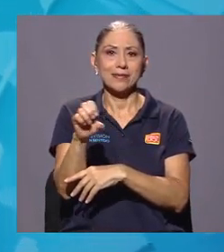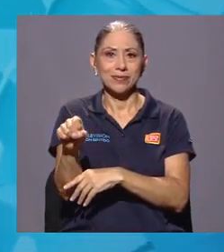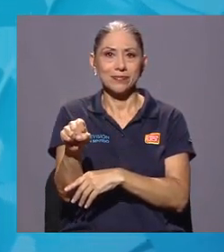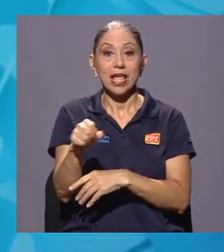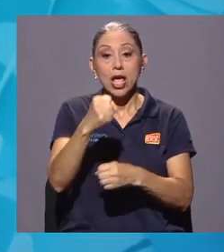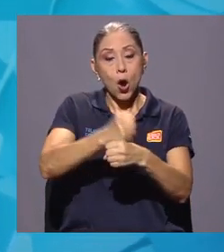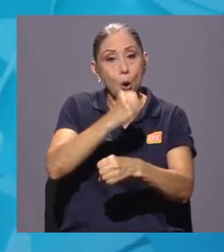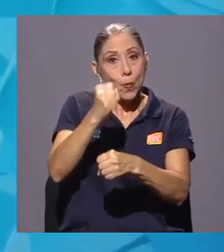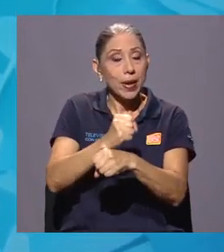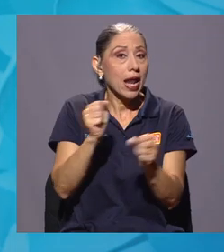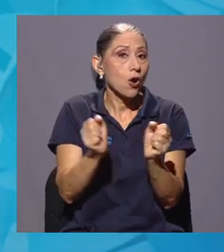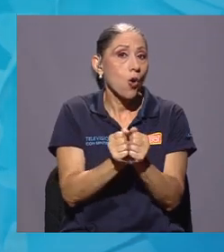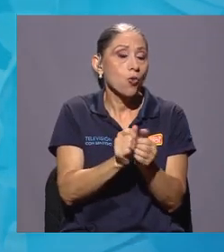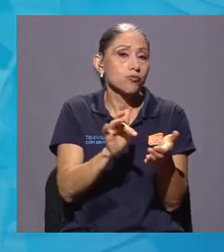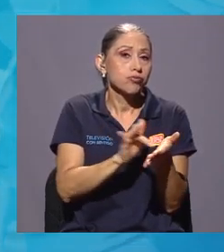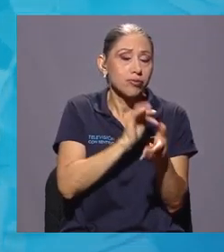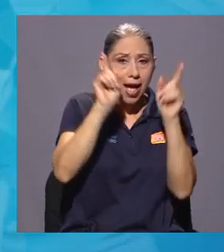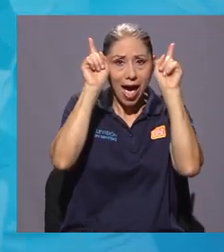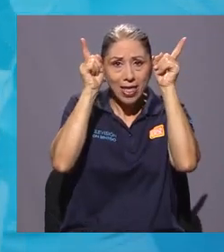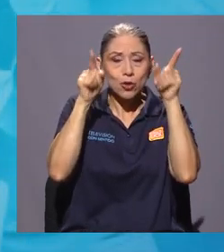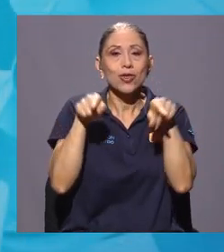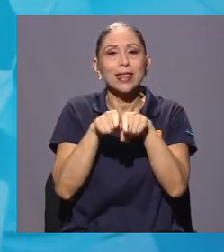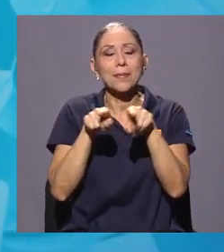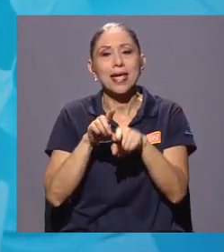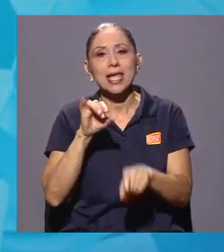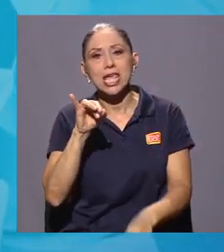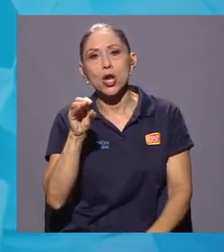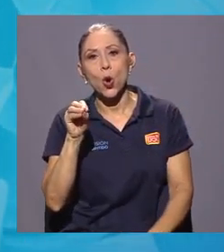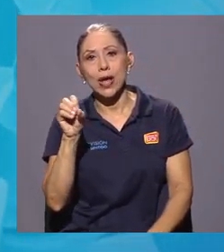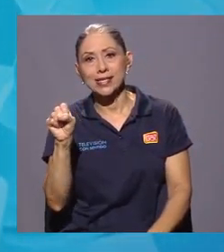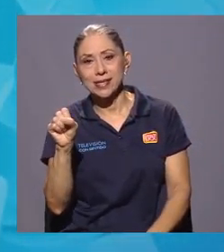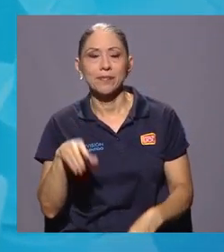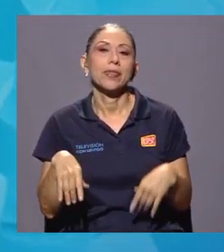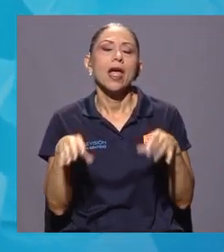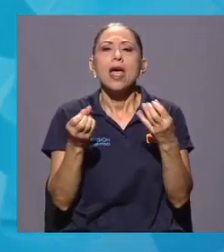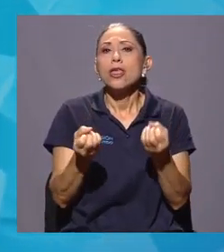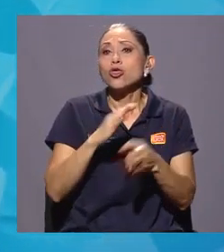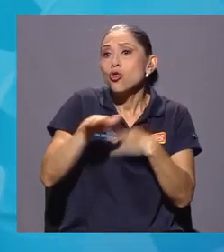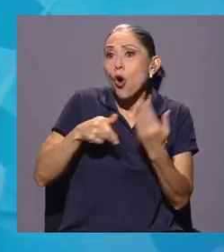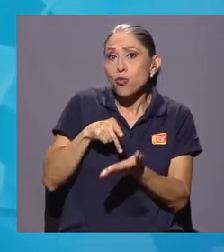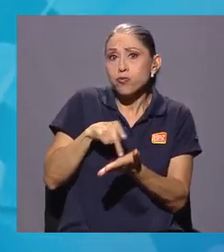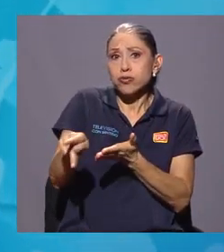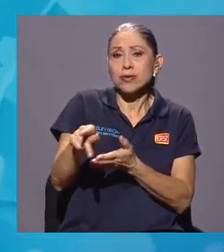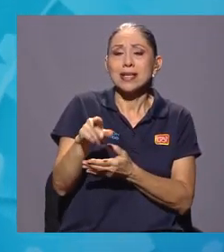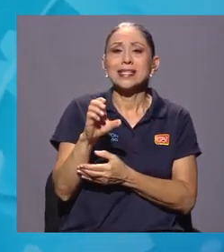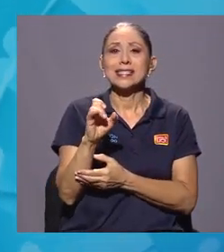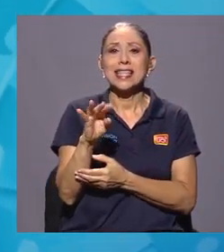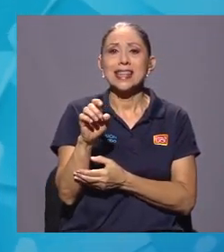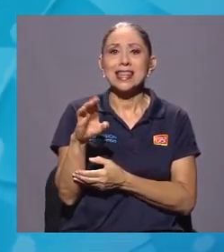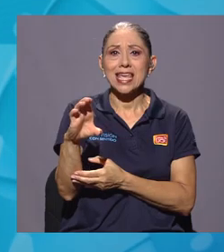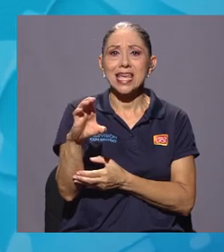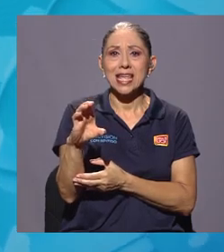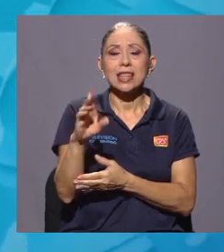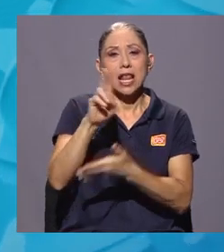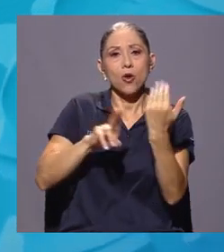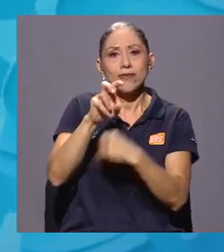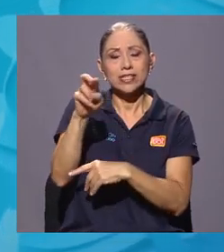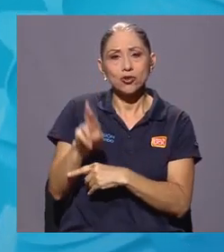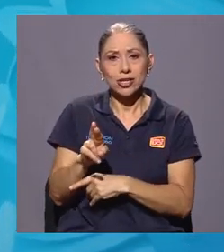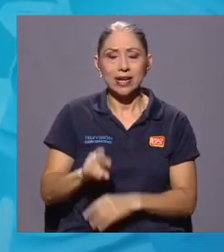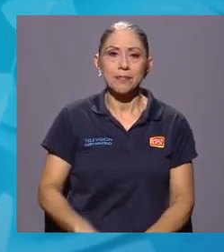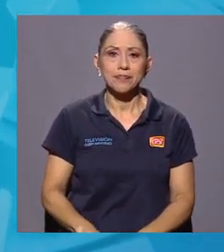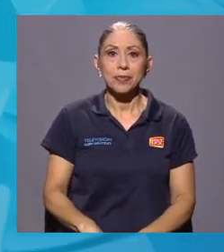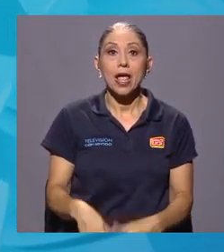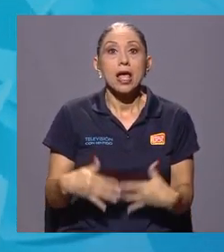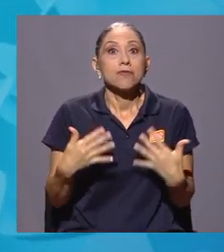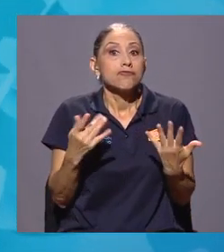Social y opera tanto en dispositivos Android como iOS. Todos los costos fueron asumidos por el CITIC de la UCR. En el